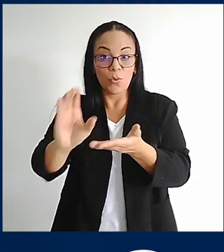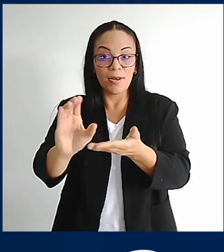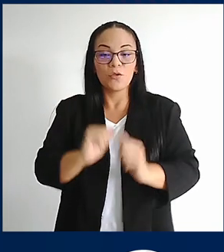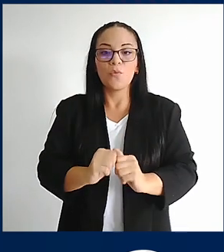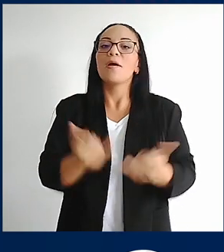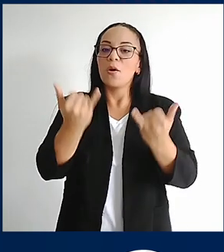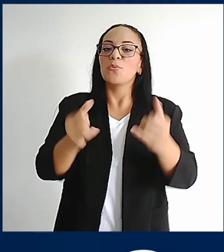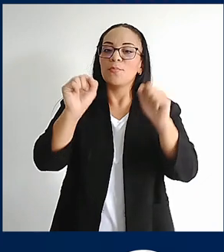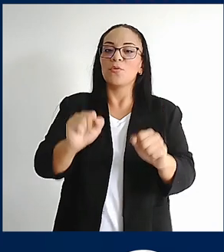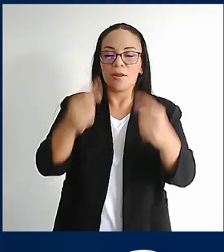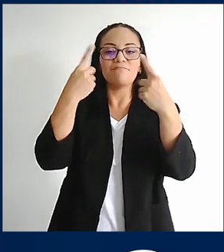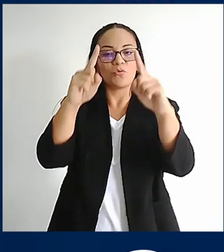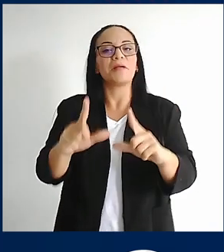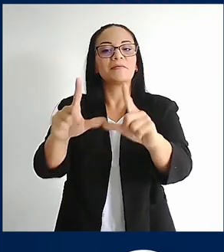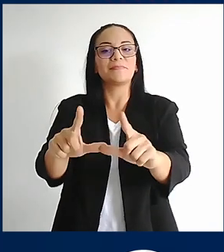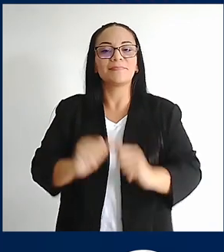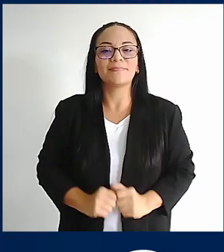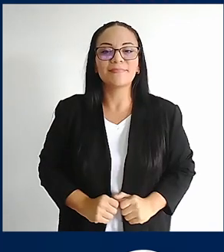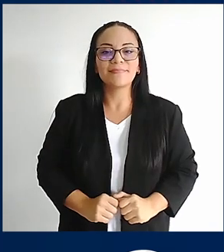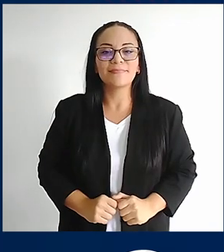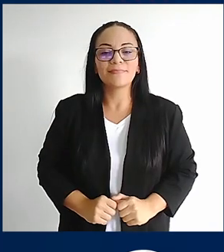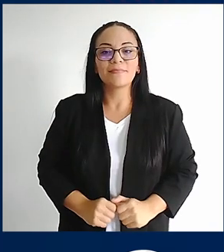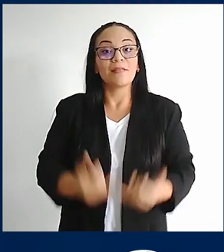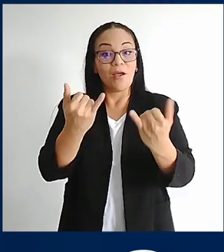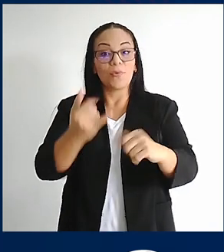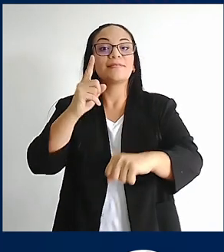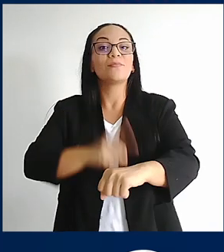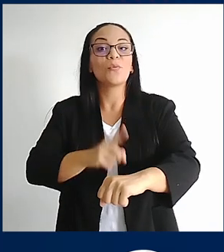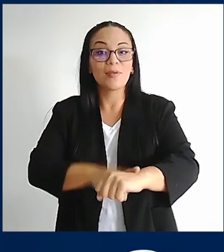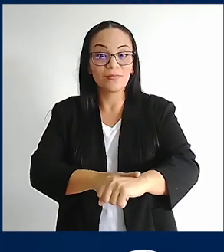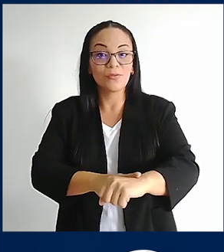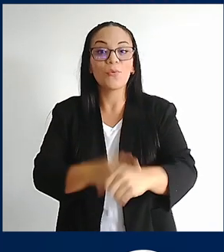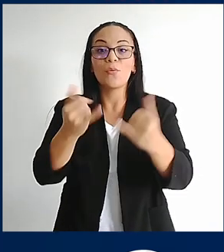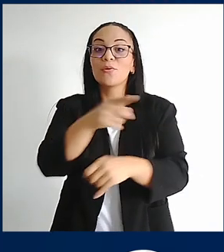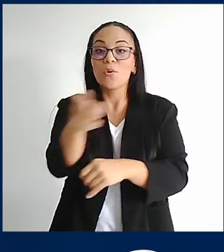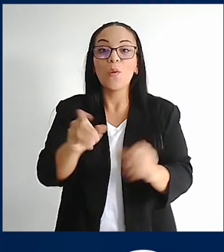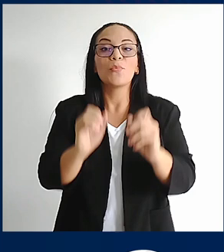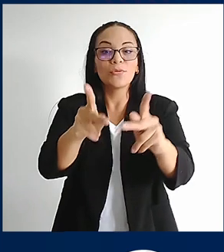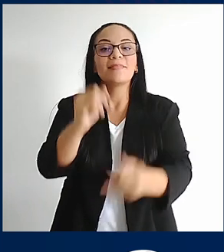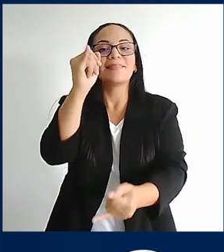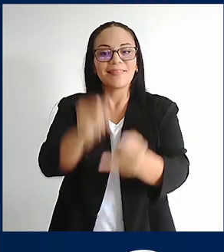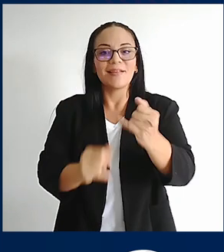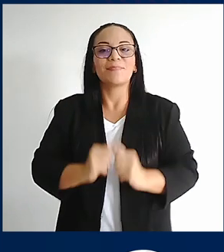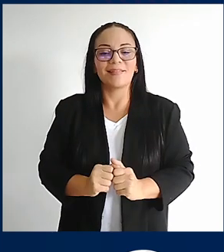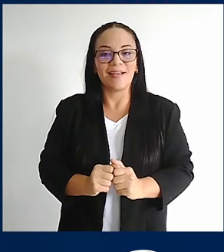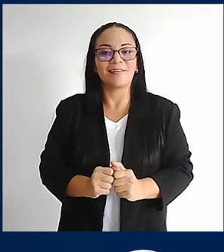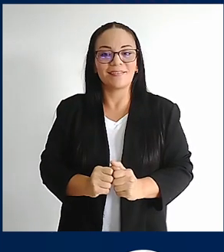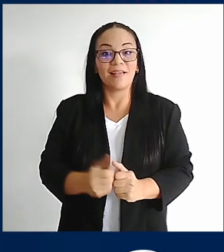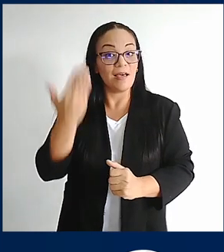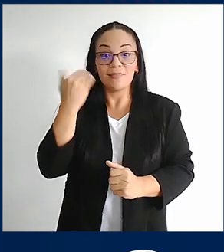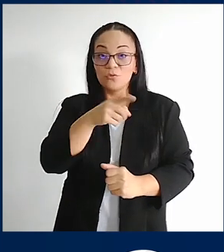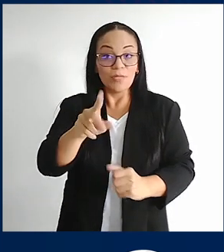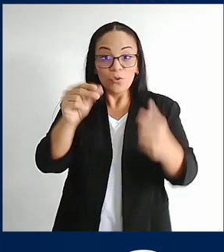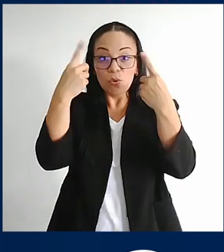podrán obtenerlo. Este es el momento. Esta es su oportunidad de terminar lo que hasta ahora no